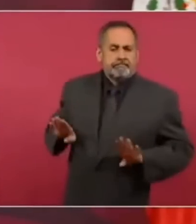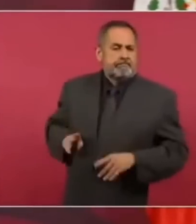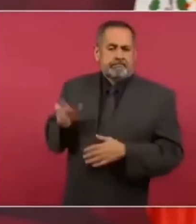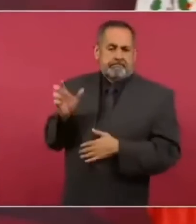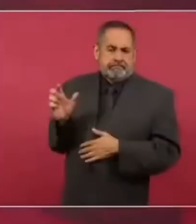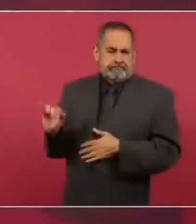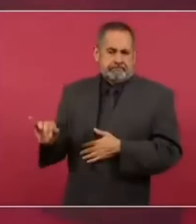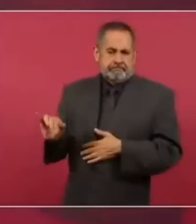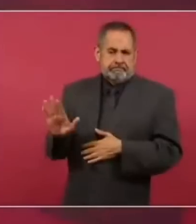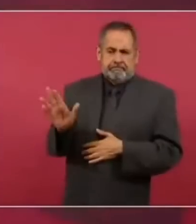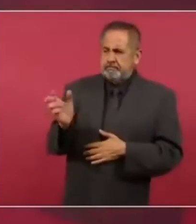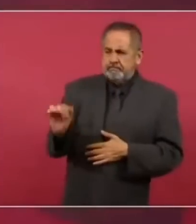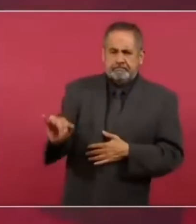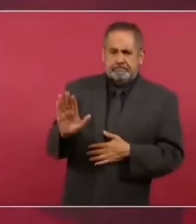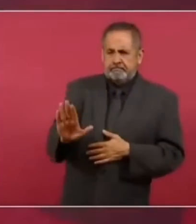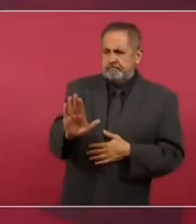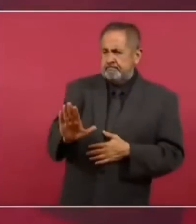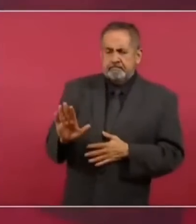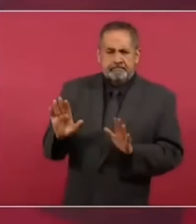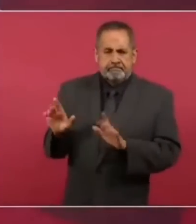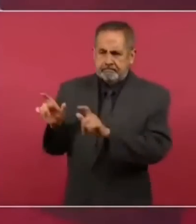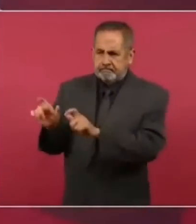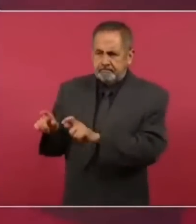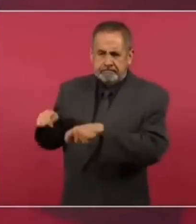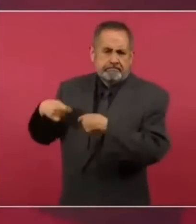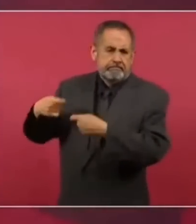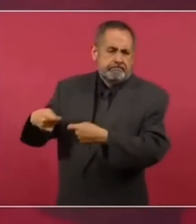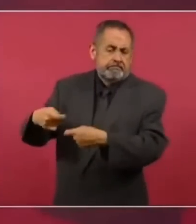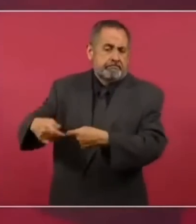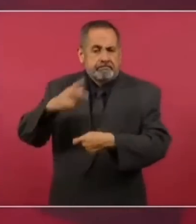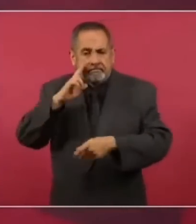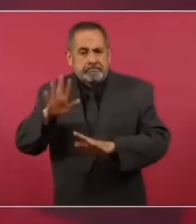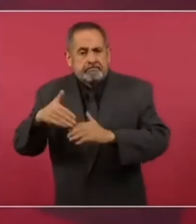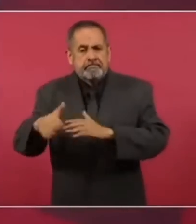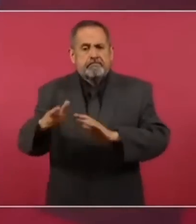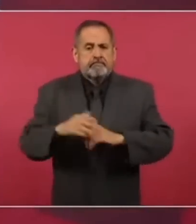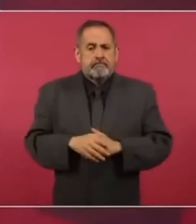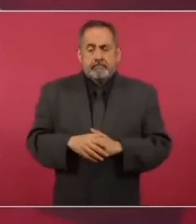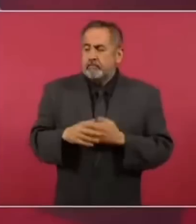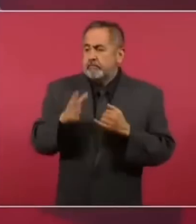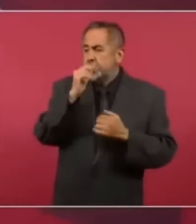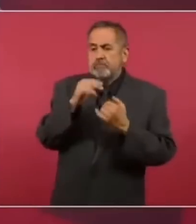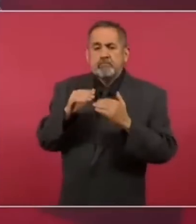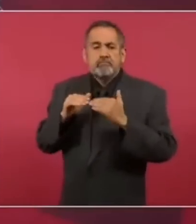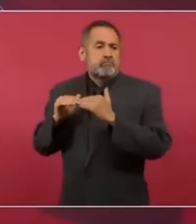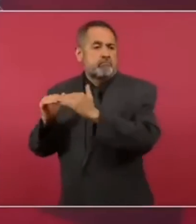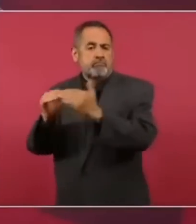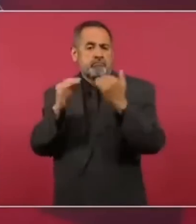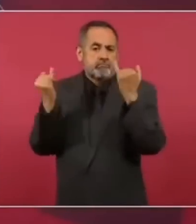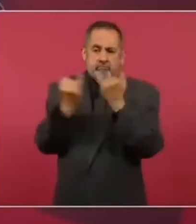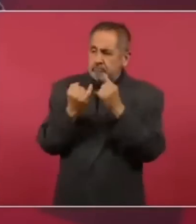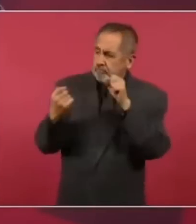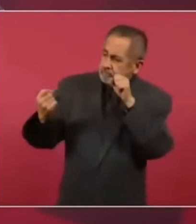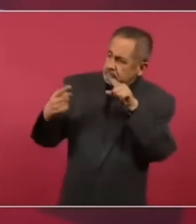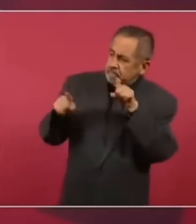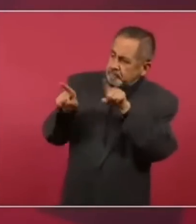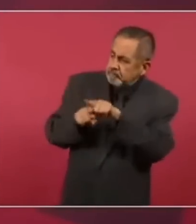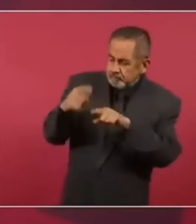de ser qué bueno que es así porque no puede haber un pensamiento único no todos